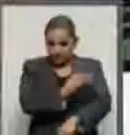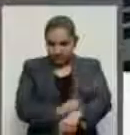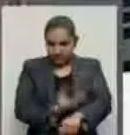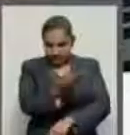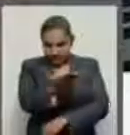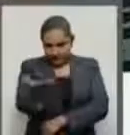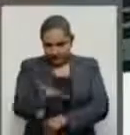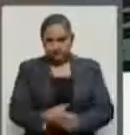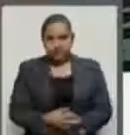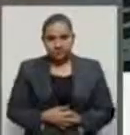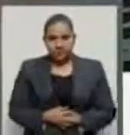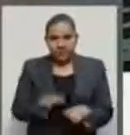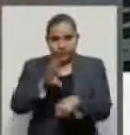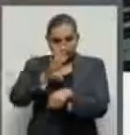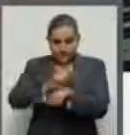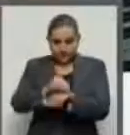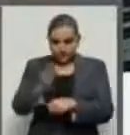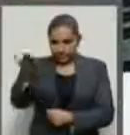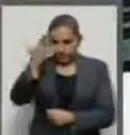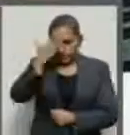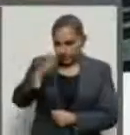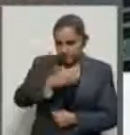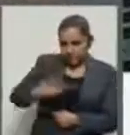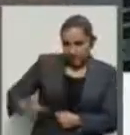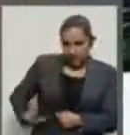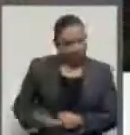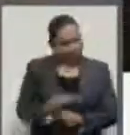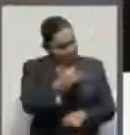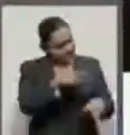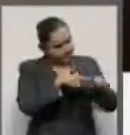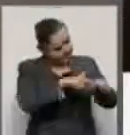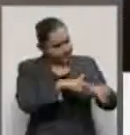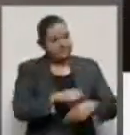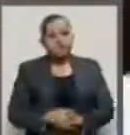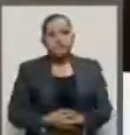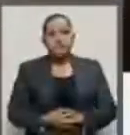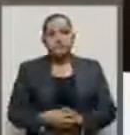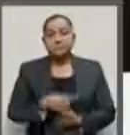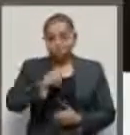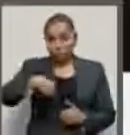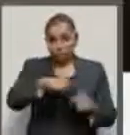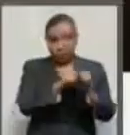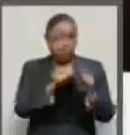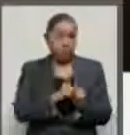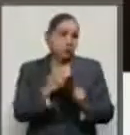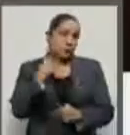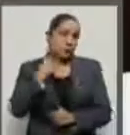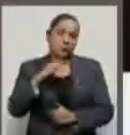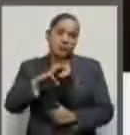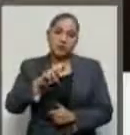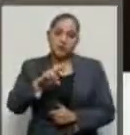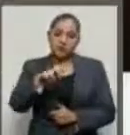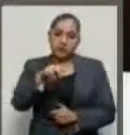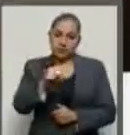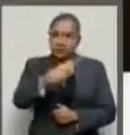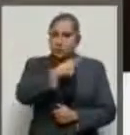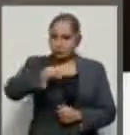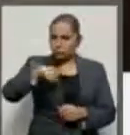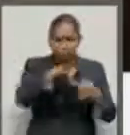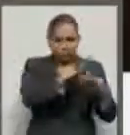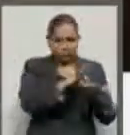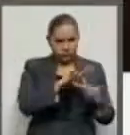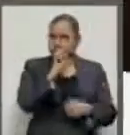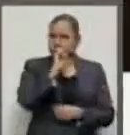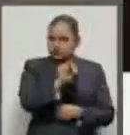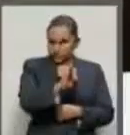Con su venia, señora Presidenta. El Grupo Parlamentario de Morena se pronuncia a favor del